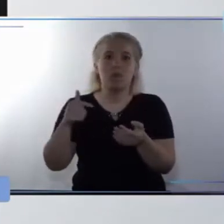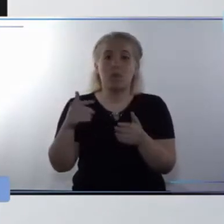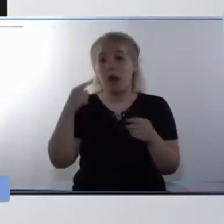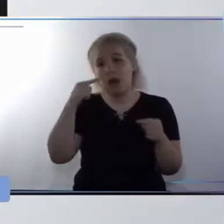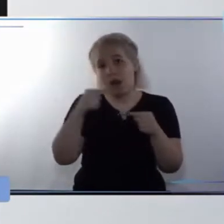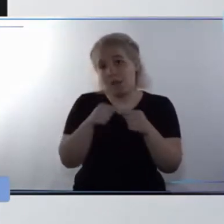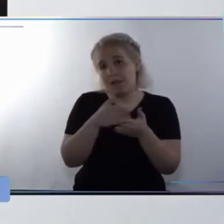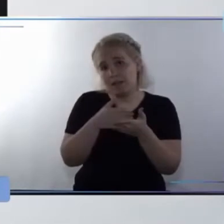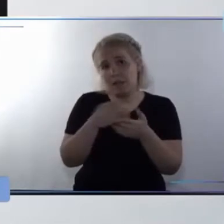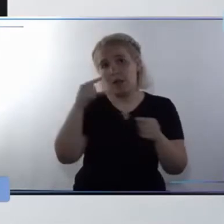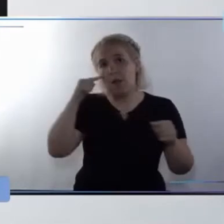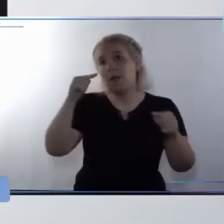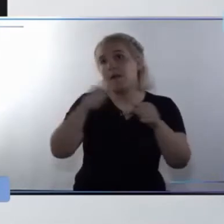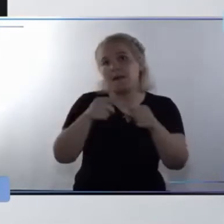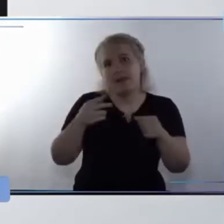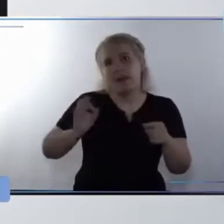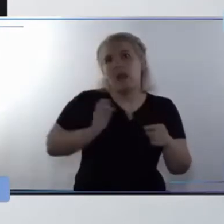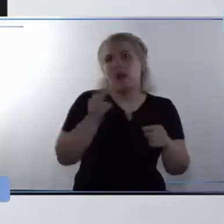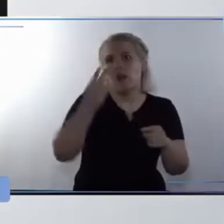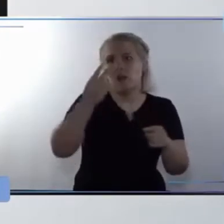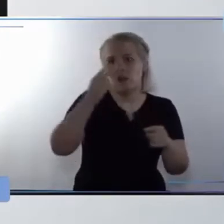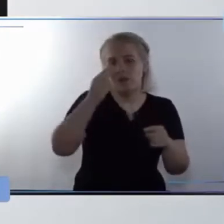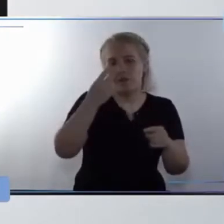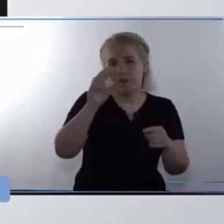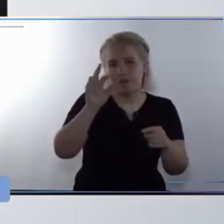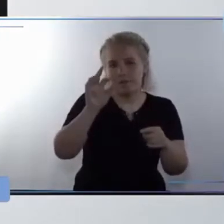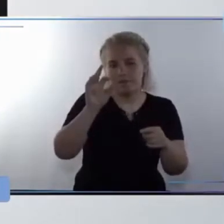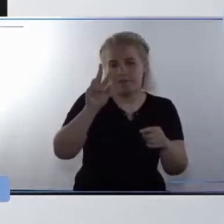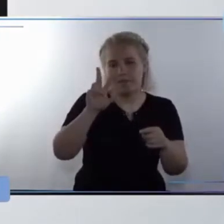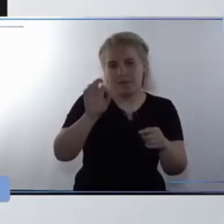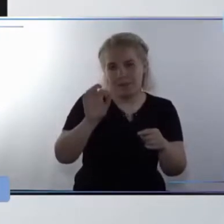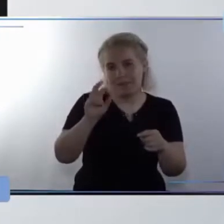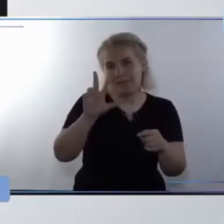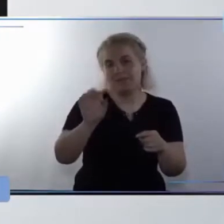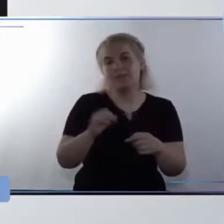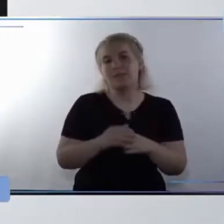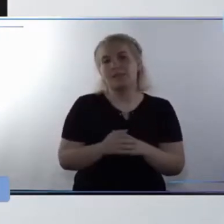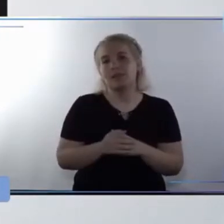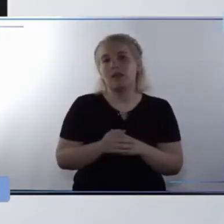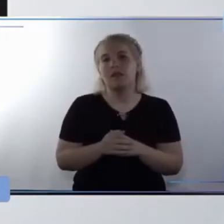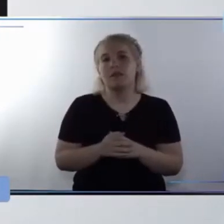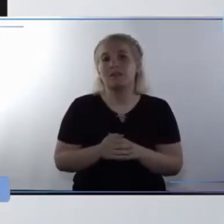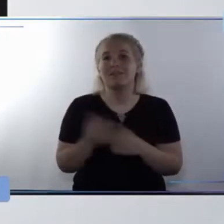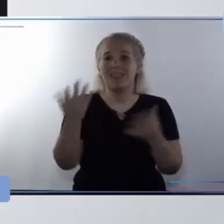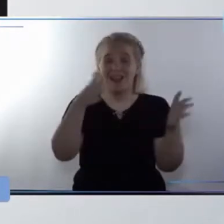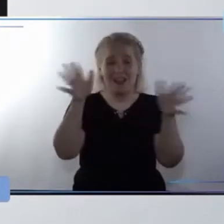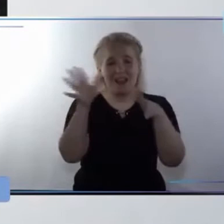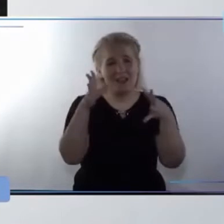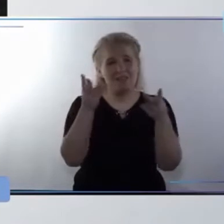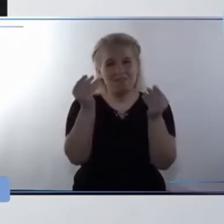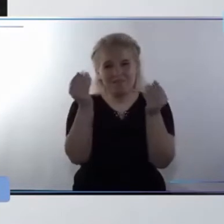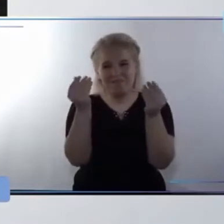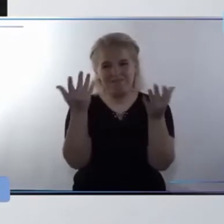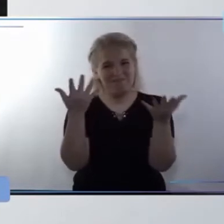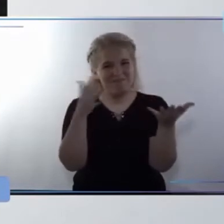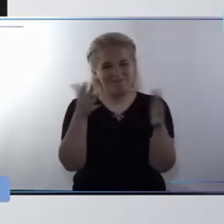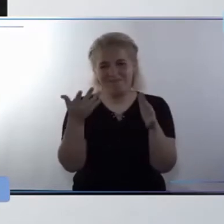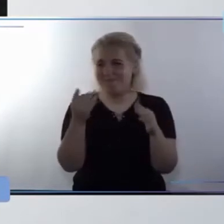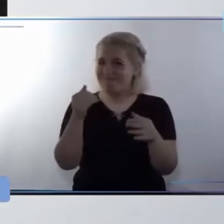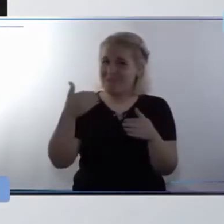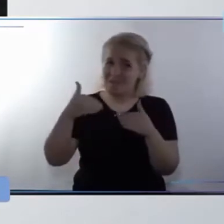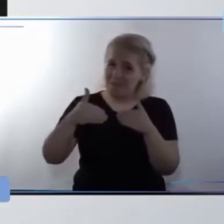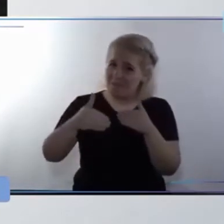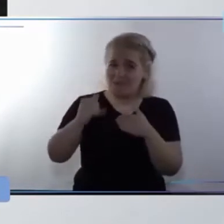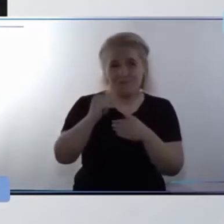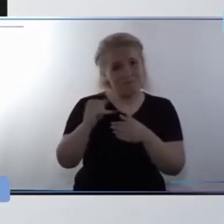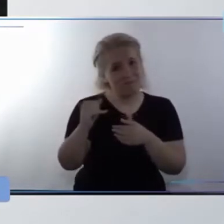para la meta 2030. Calidad del aire, hacia el 2030 tendencia negativa,